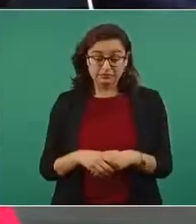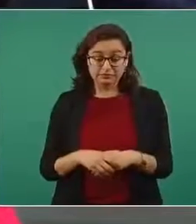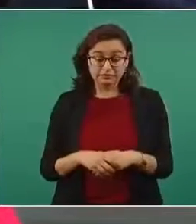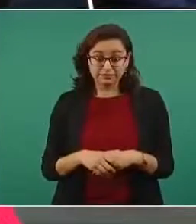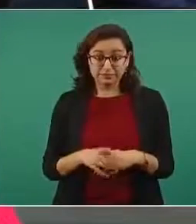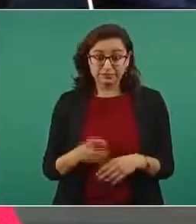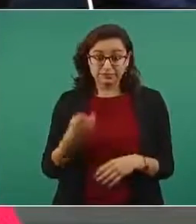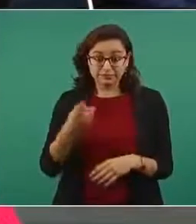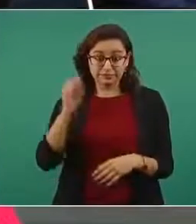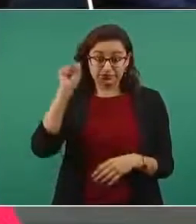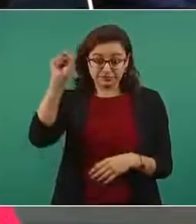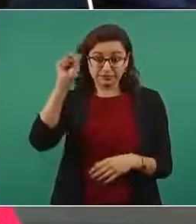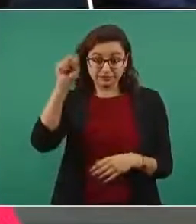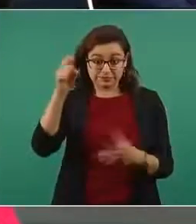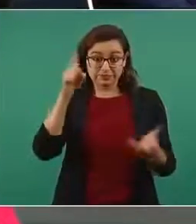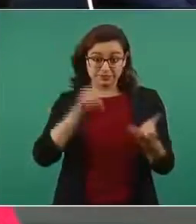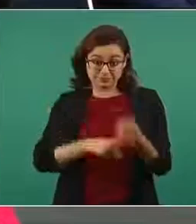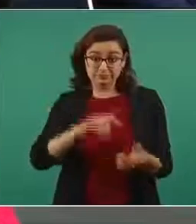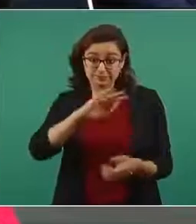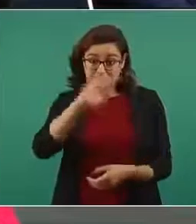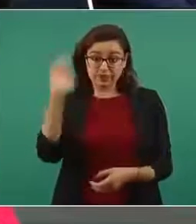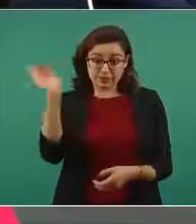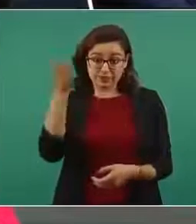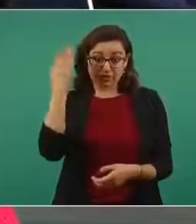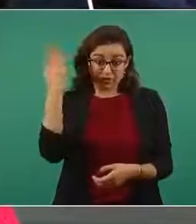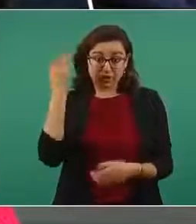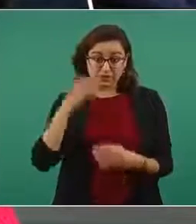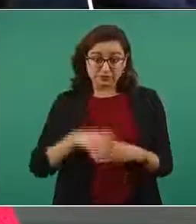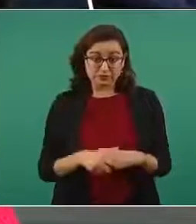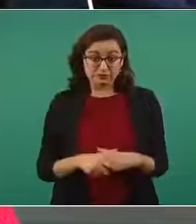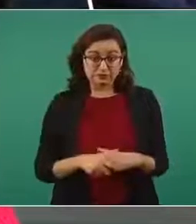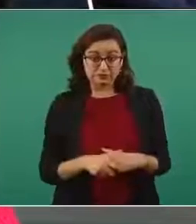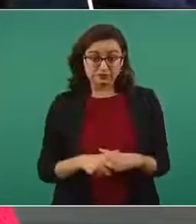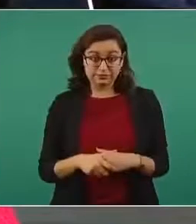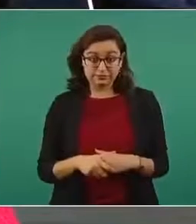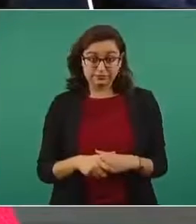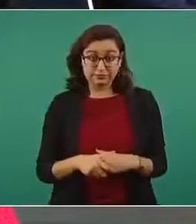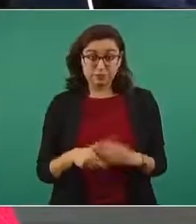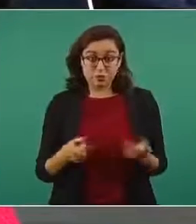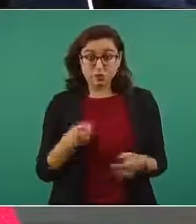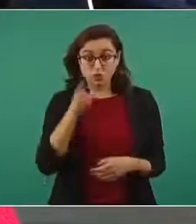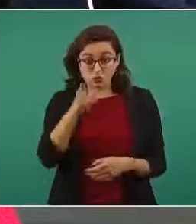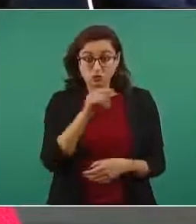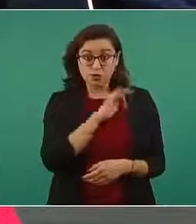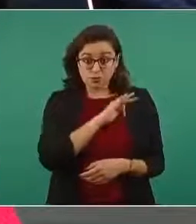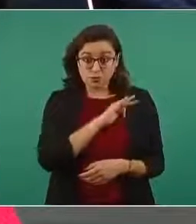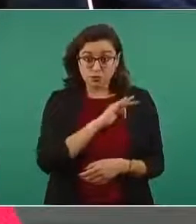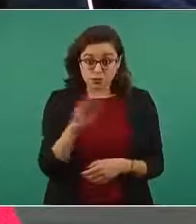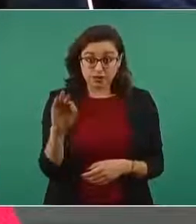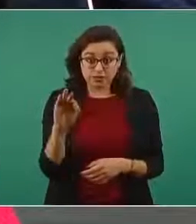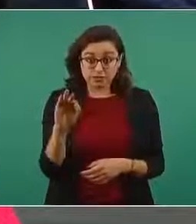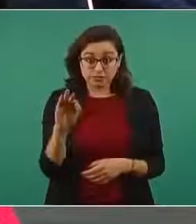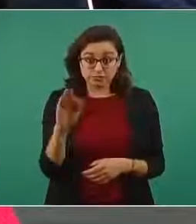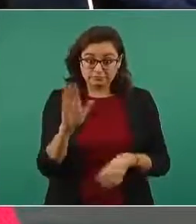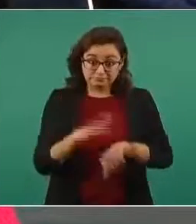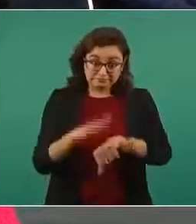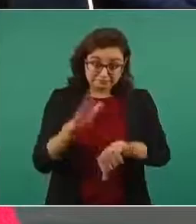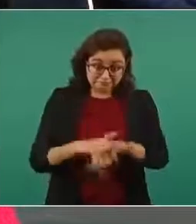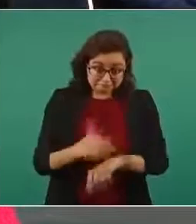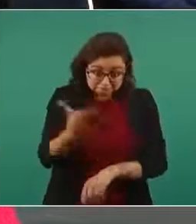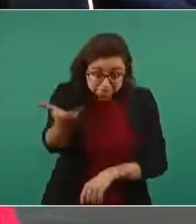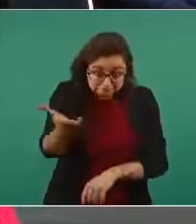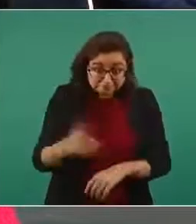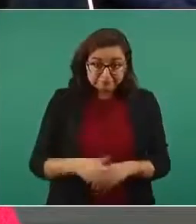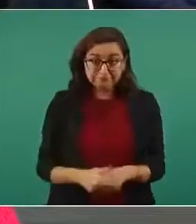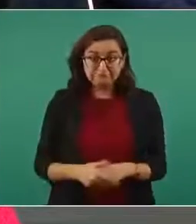este sindicato que es federal de esta persona y que pueda usted pues le hacen un llamado lo